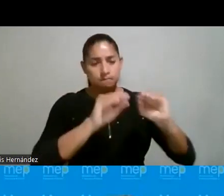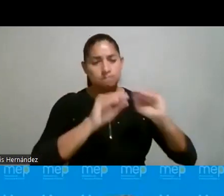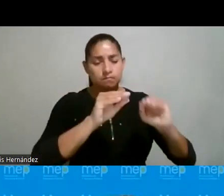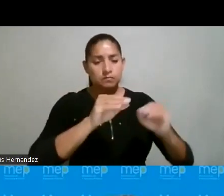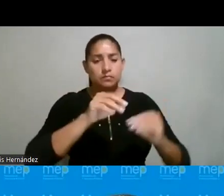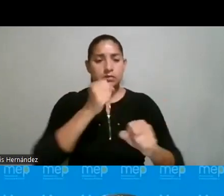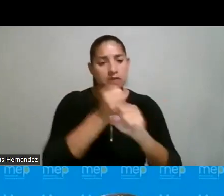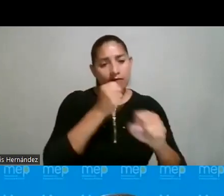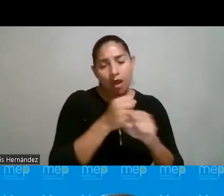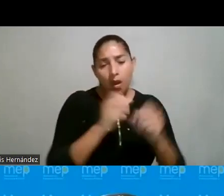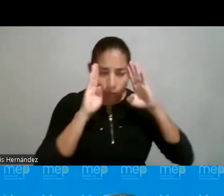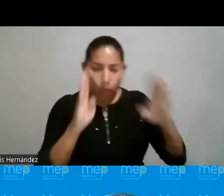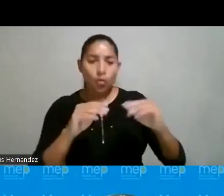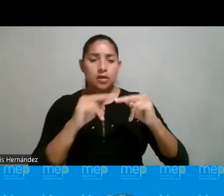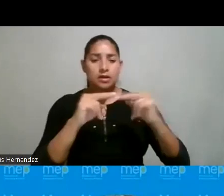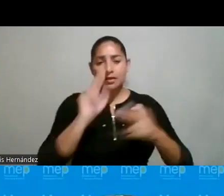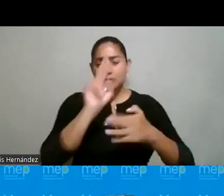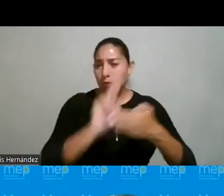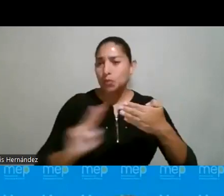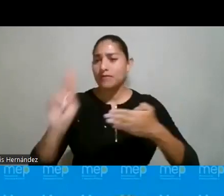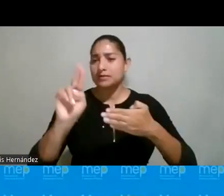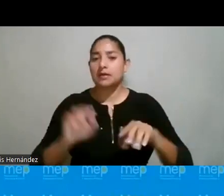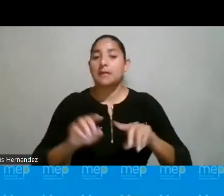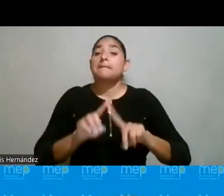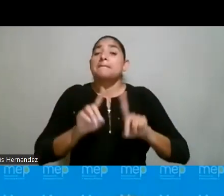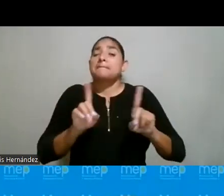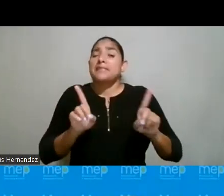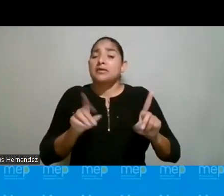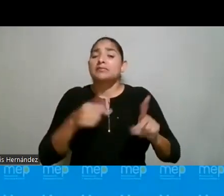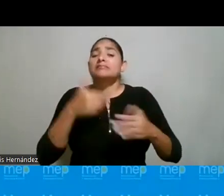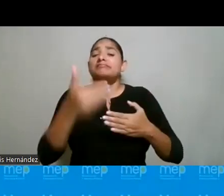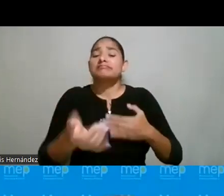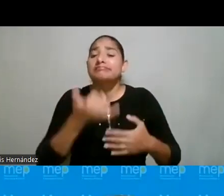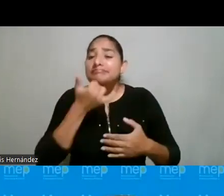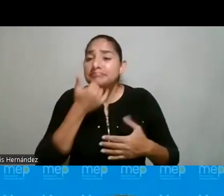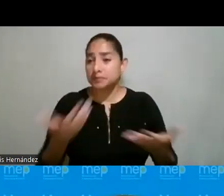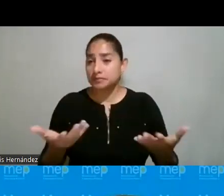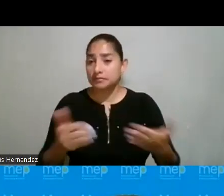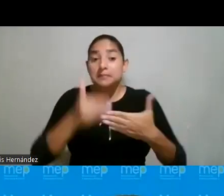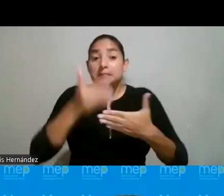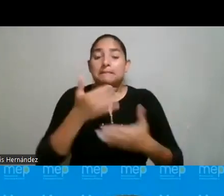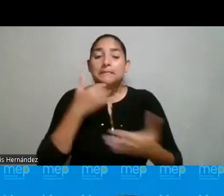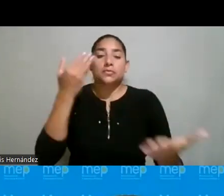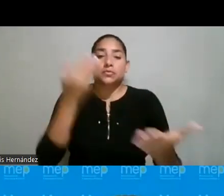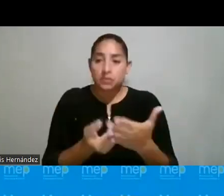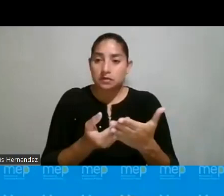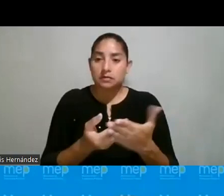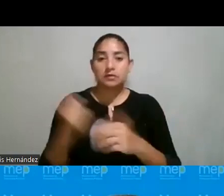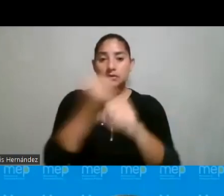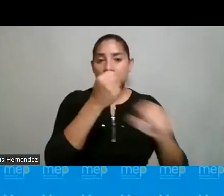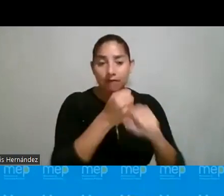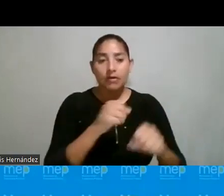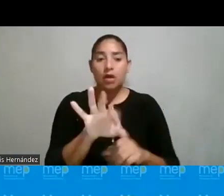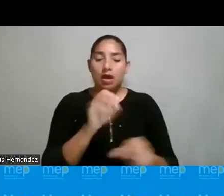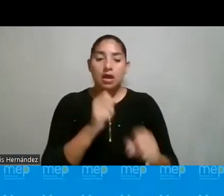ocupación o a nivel universitario, pero ¿qué pasa ahí? Y luego, ¿qué pasa cuando llegan a la parte de empleabilidad, de